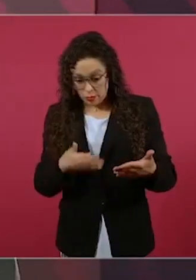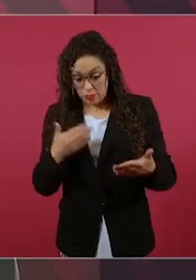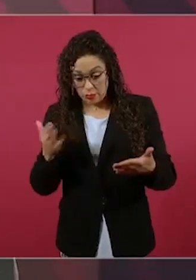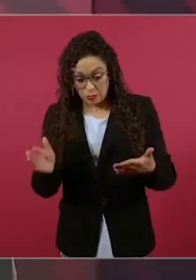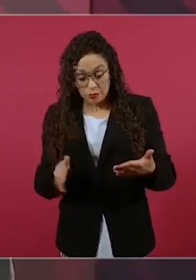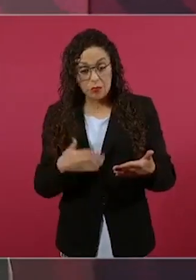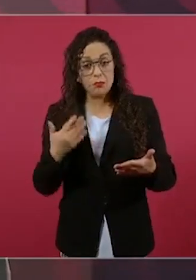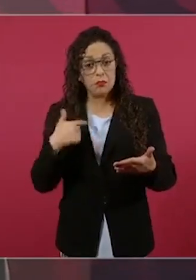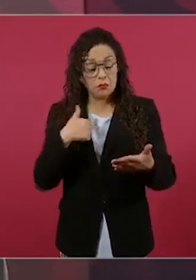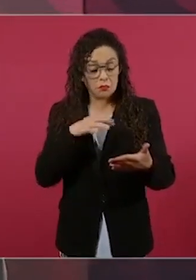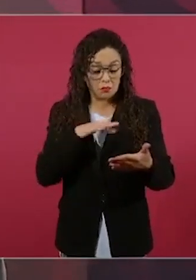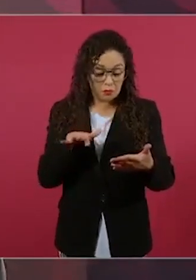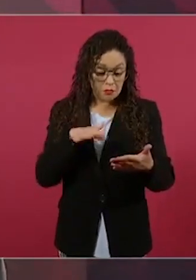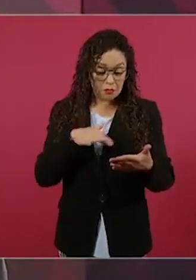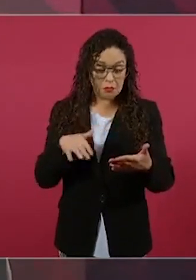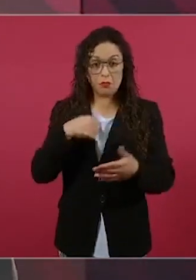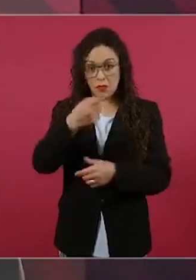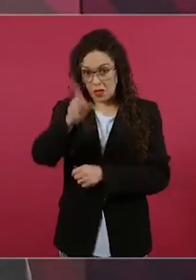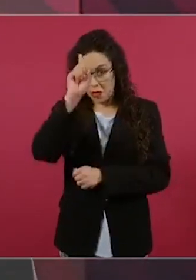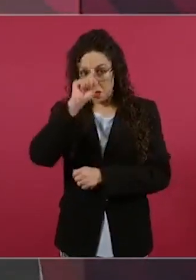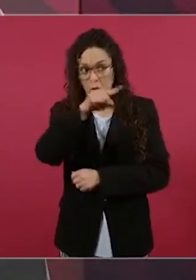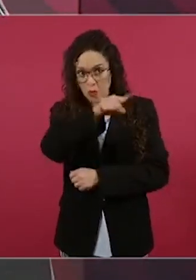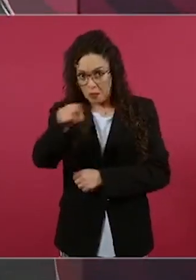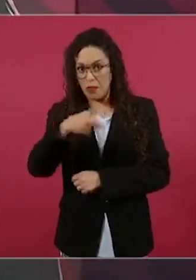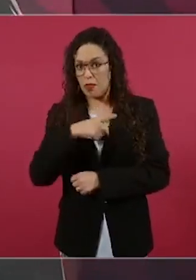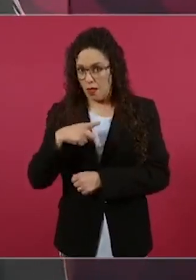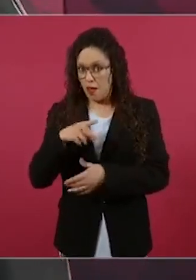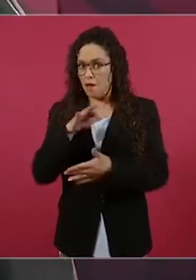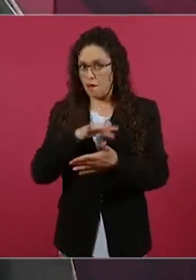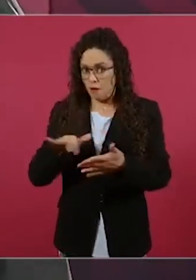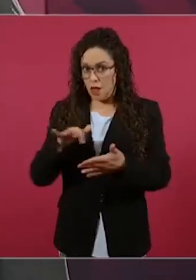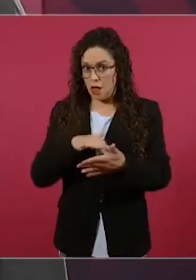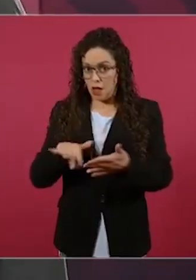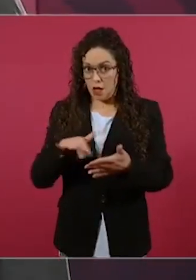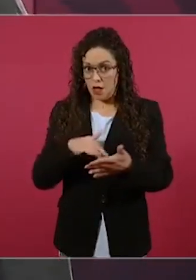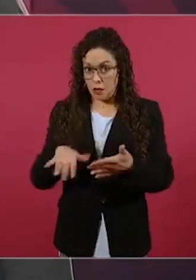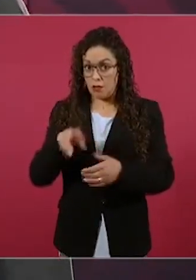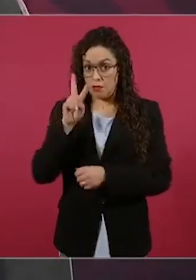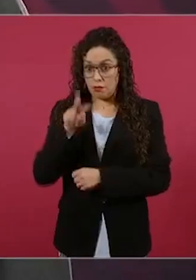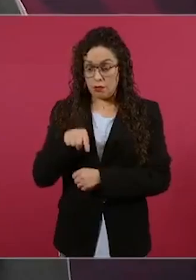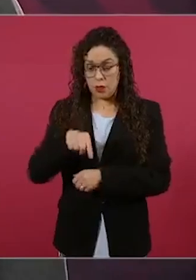es gravísimo